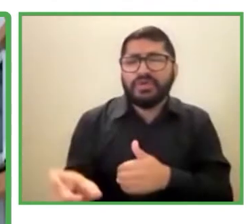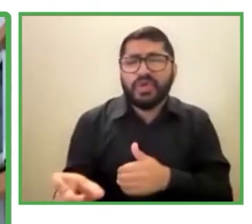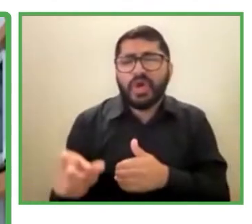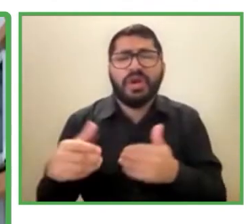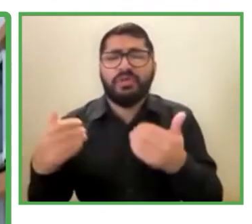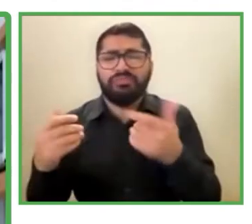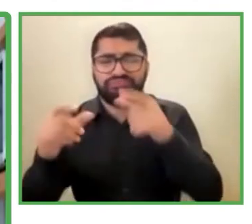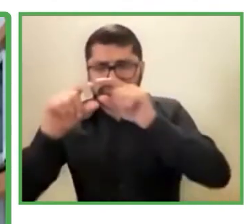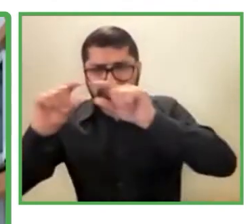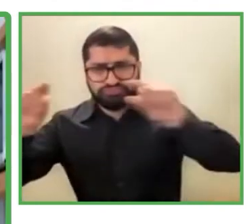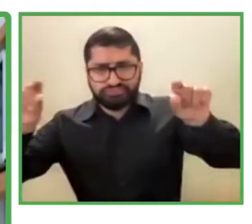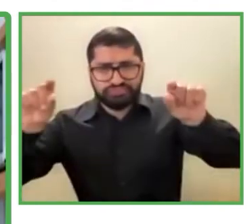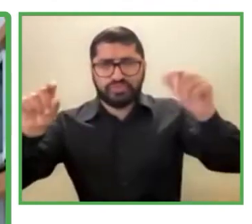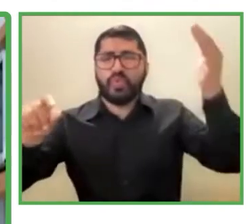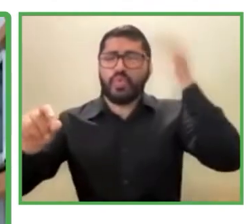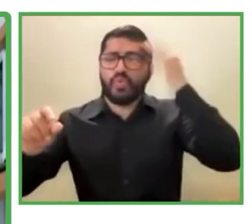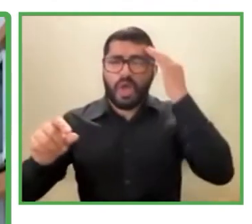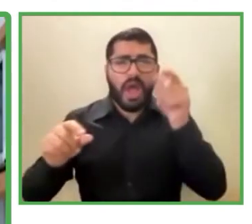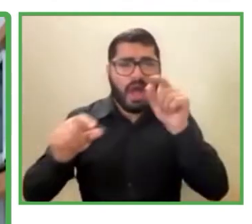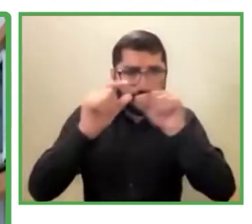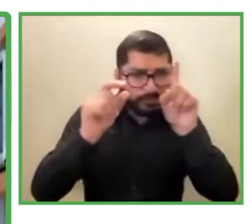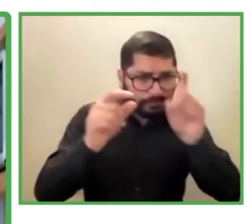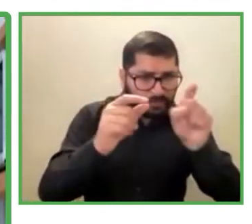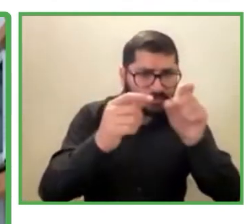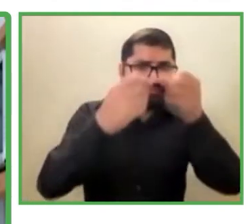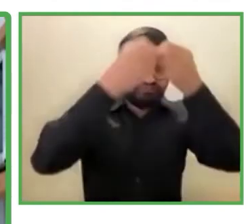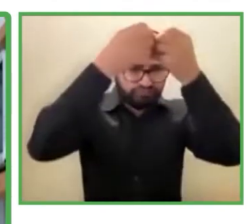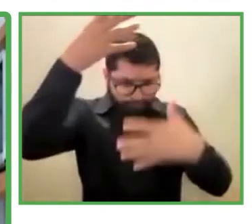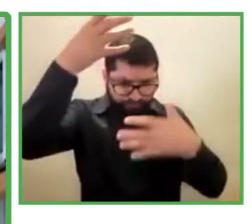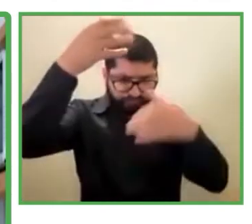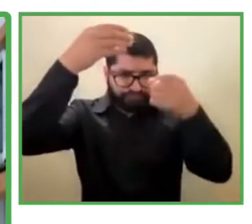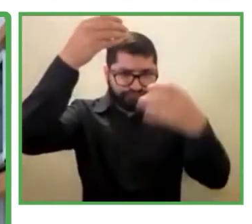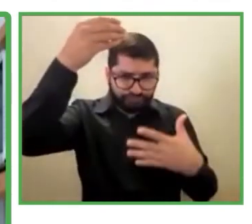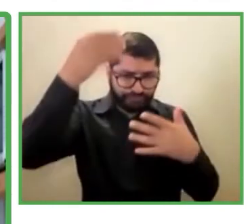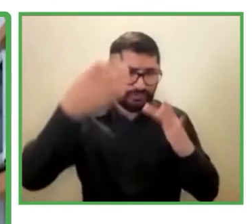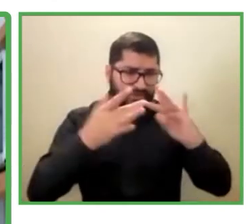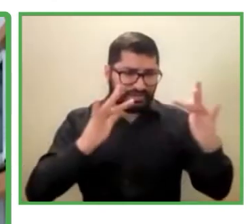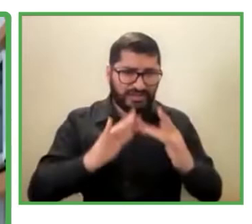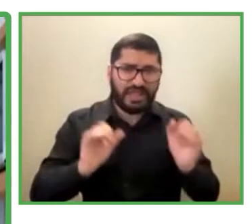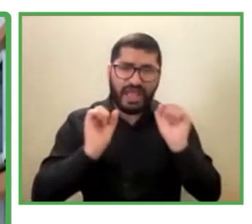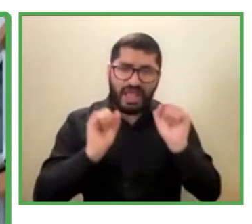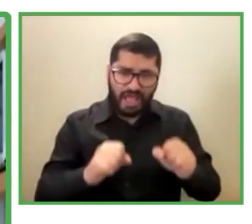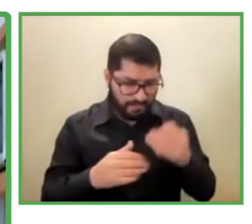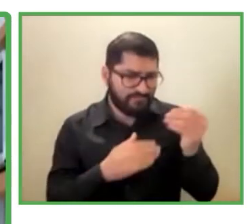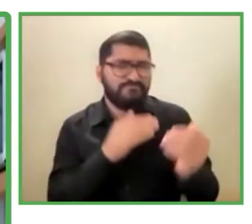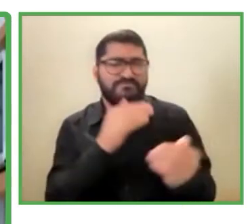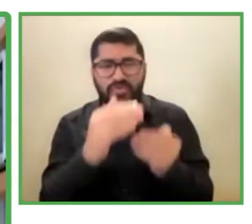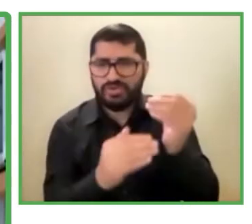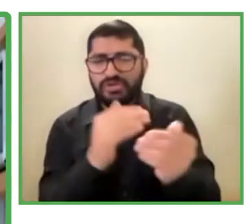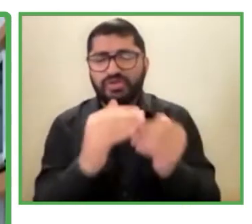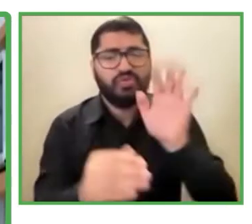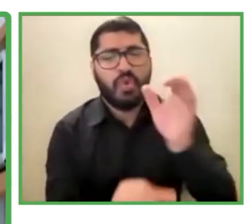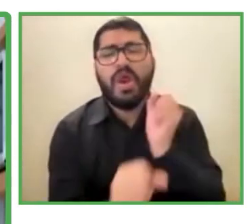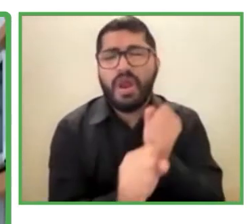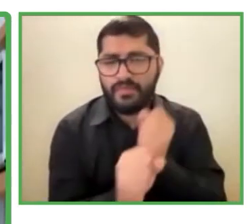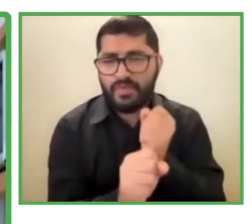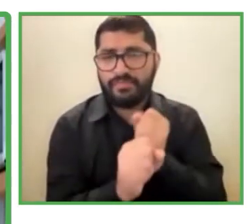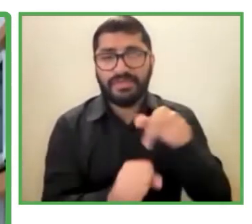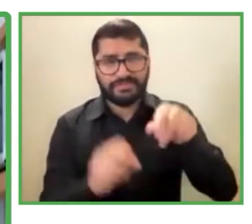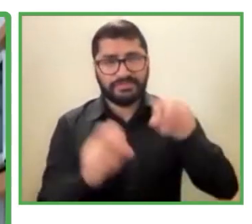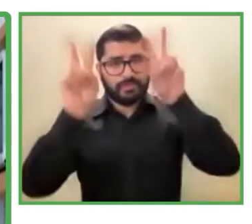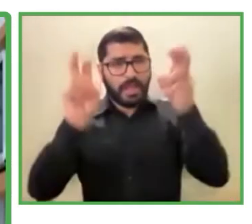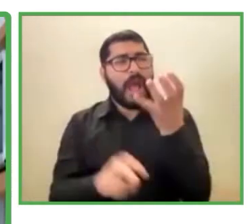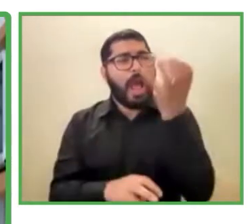registrar y en todo momento ahí estuviera el proceso laboral. Ahí hay una agenda donde están sus